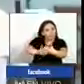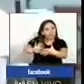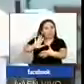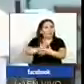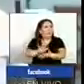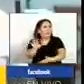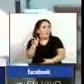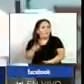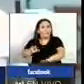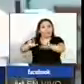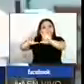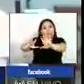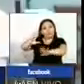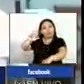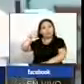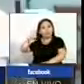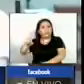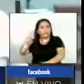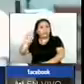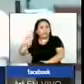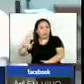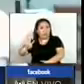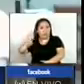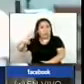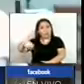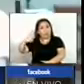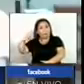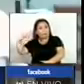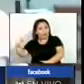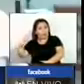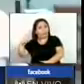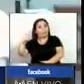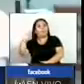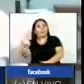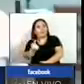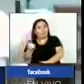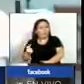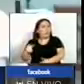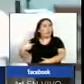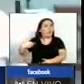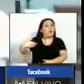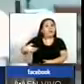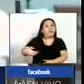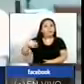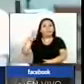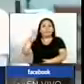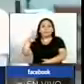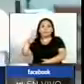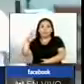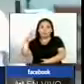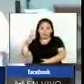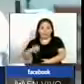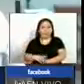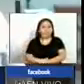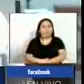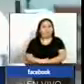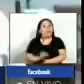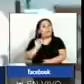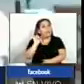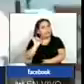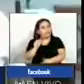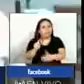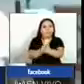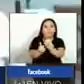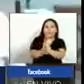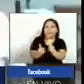los 83.4 millones de personas en el año 2020, lo que tendría un impacto